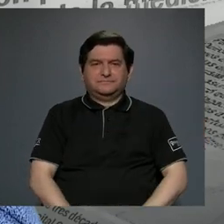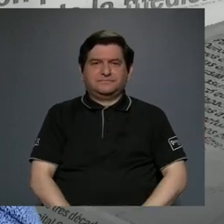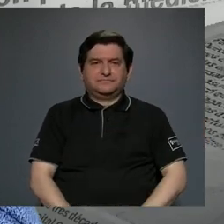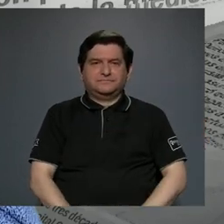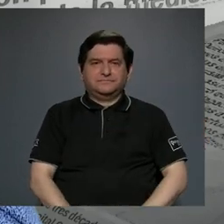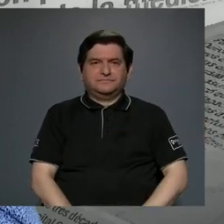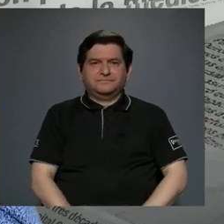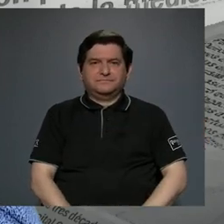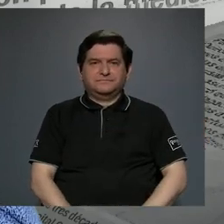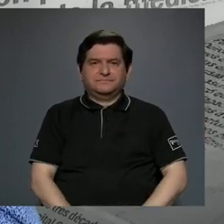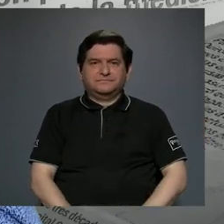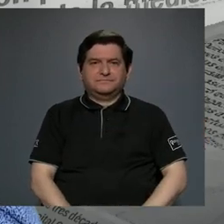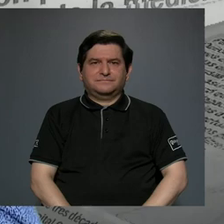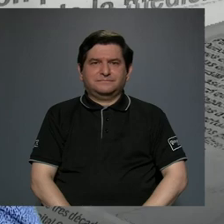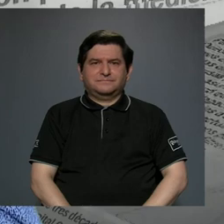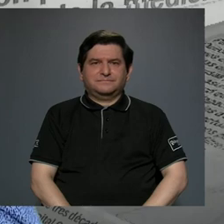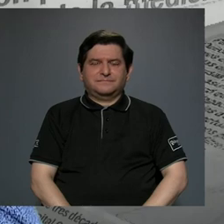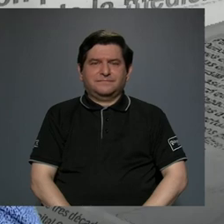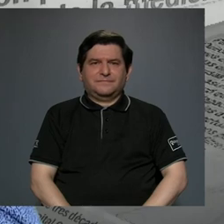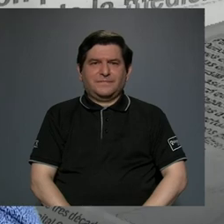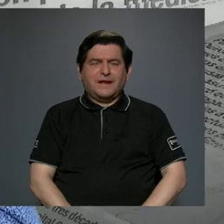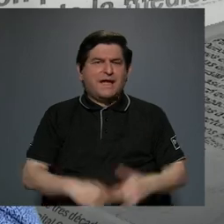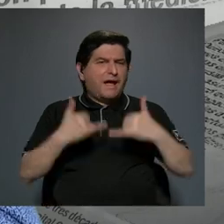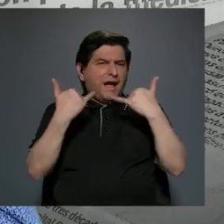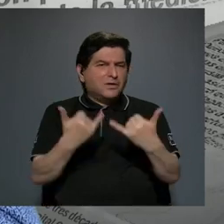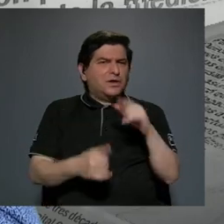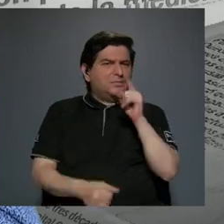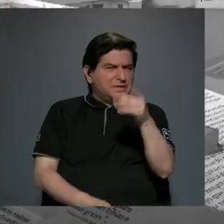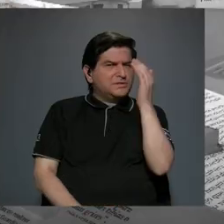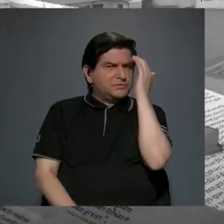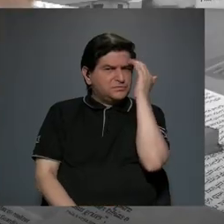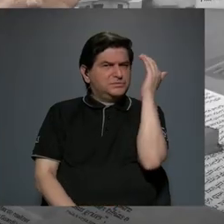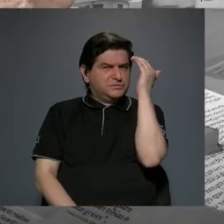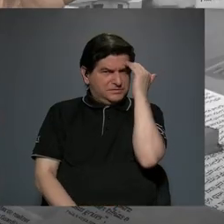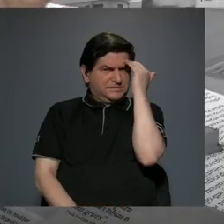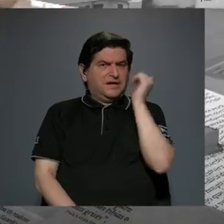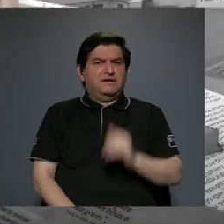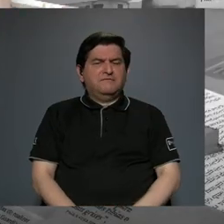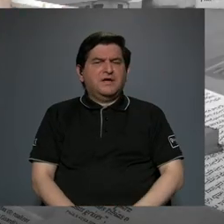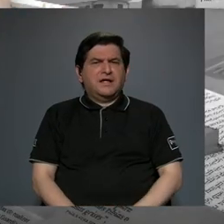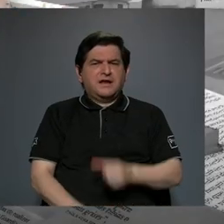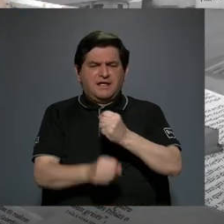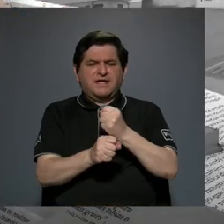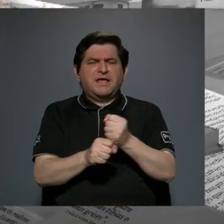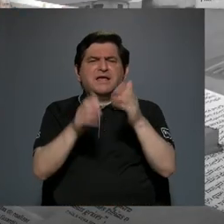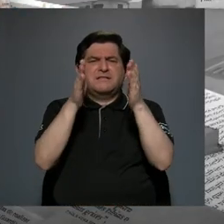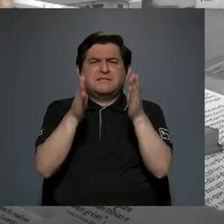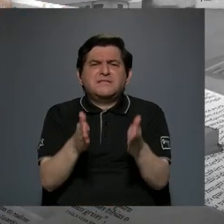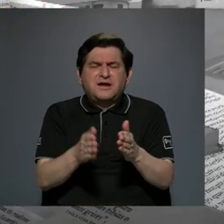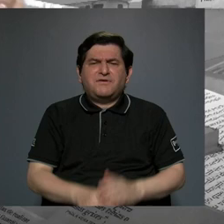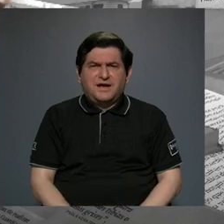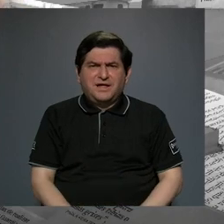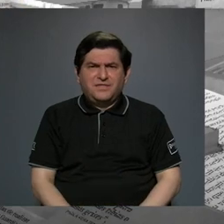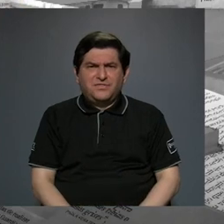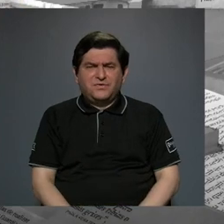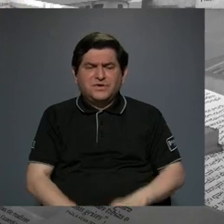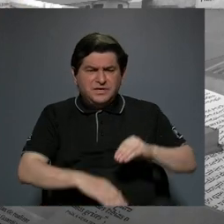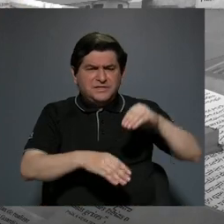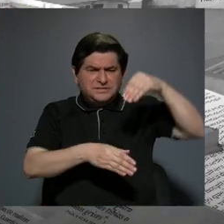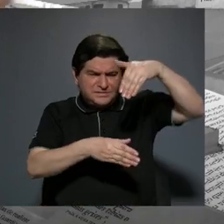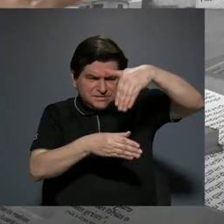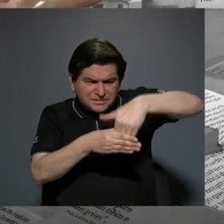que este es una gran... Actualmente usted tiene conocimiento de cuántos trabajadores son los que están